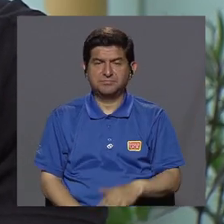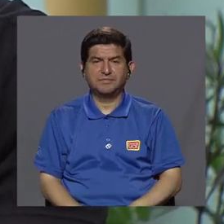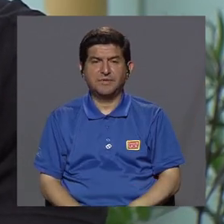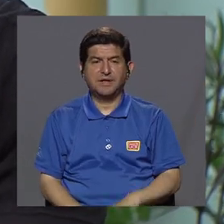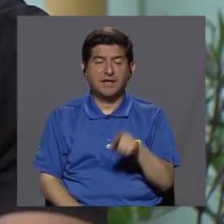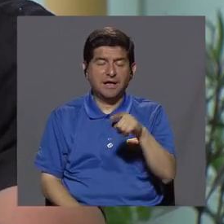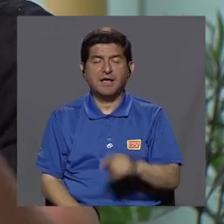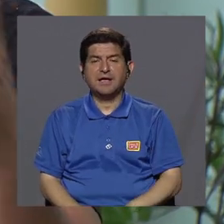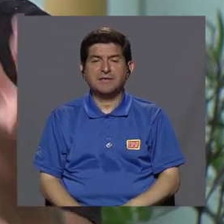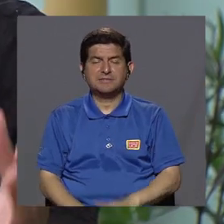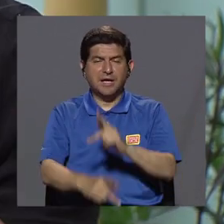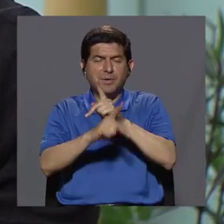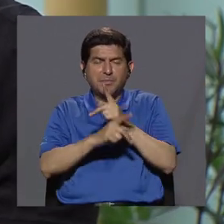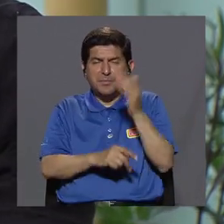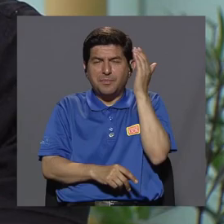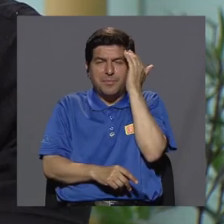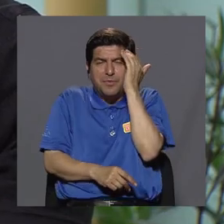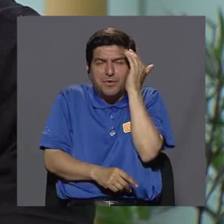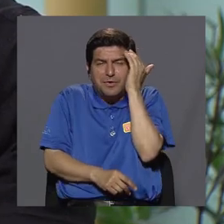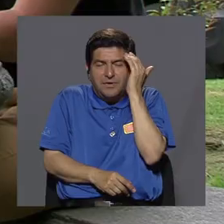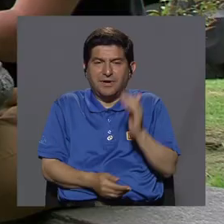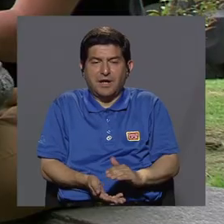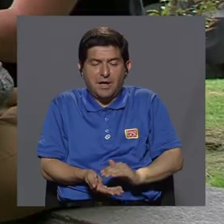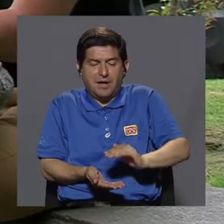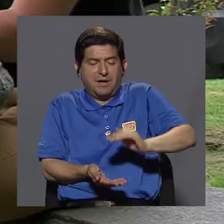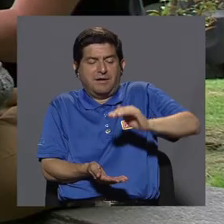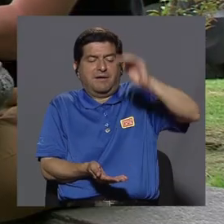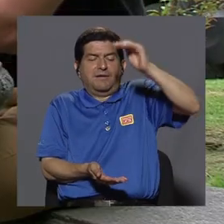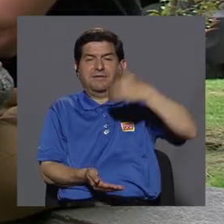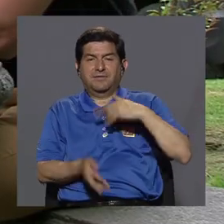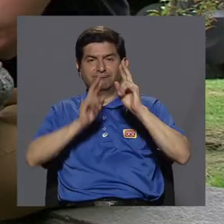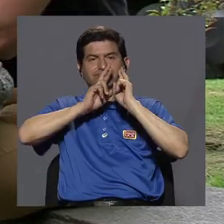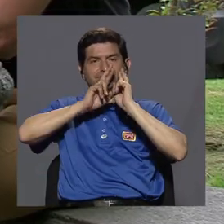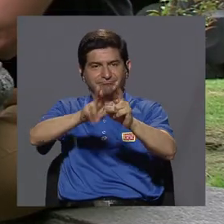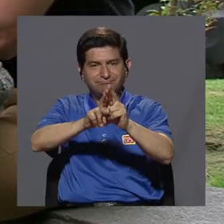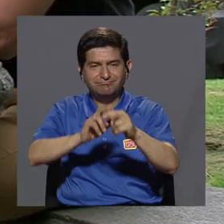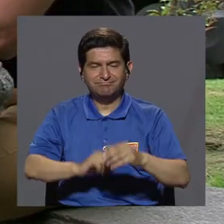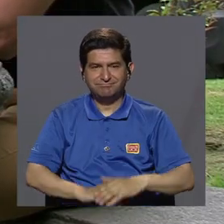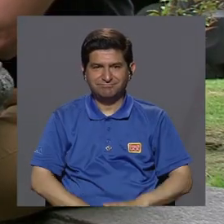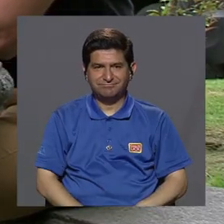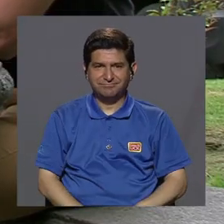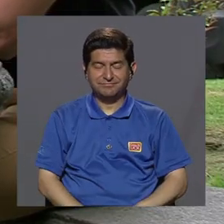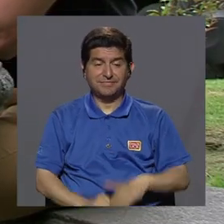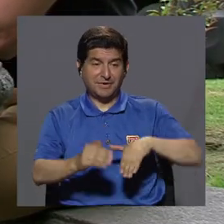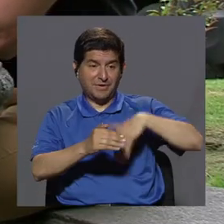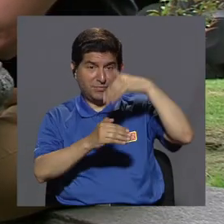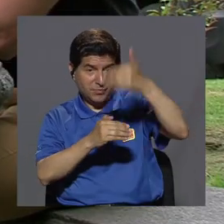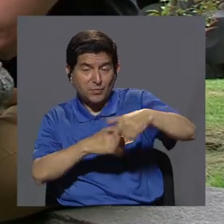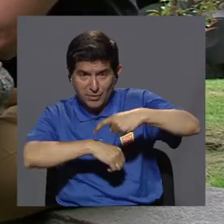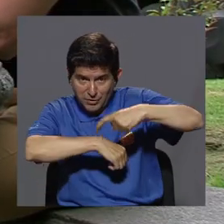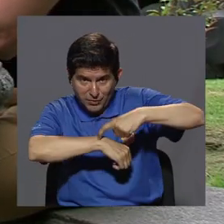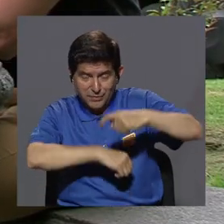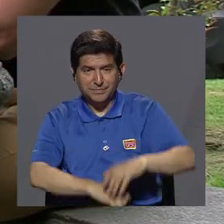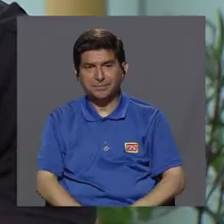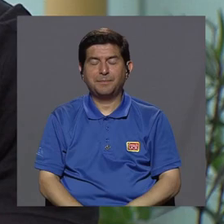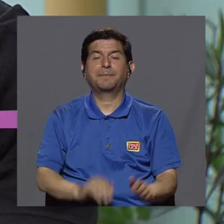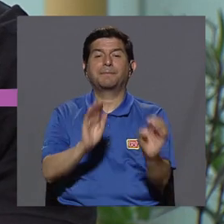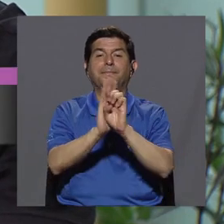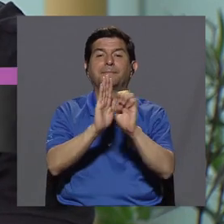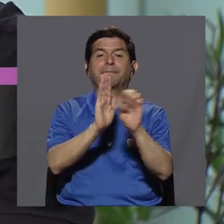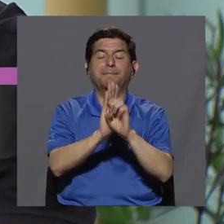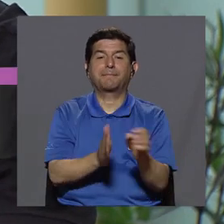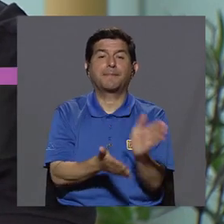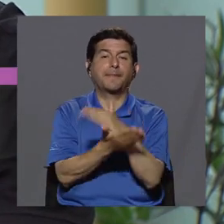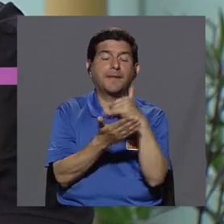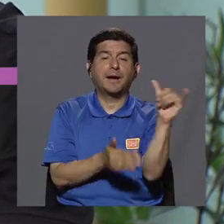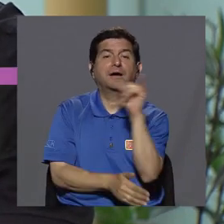esa reserva cognitiva aumente, ¿verdad? Para tener respuestas más adelante. Por